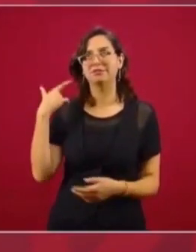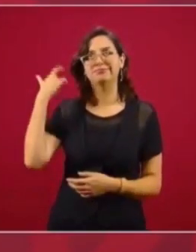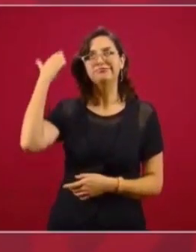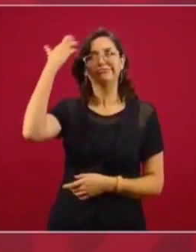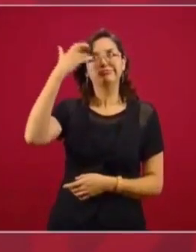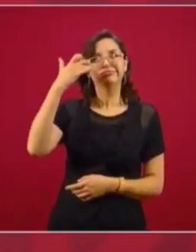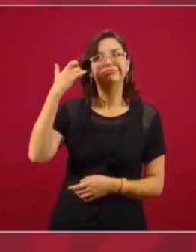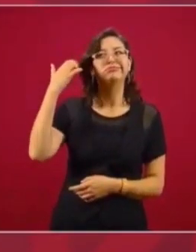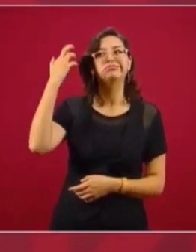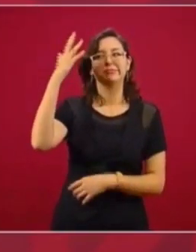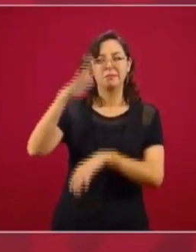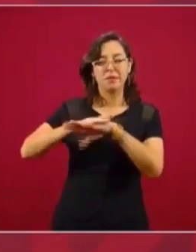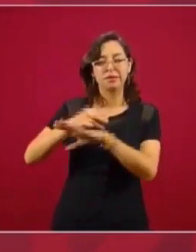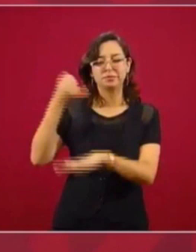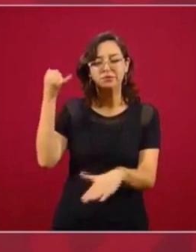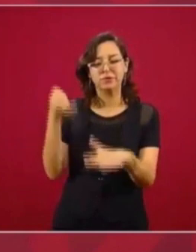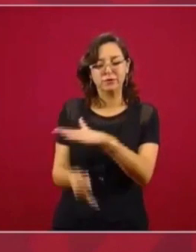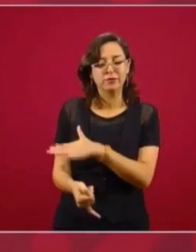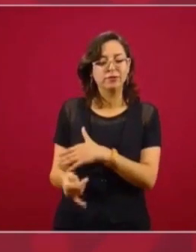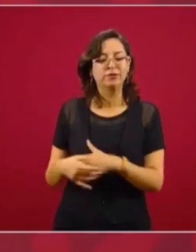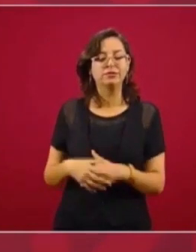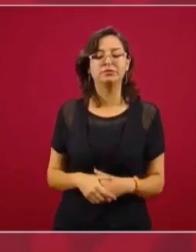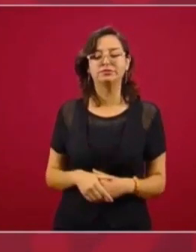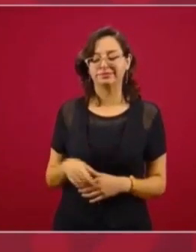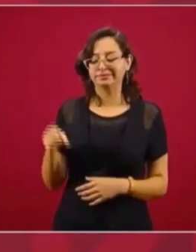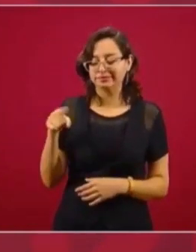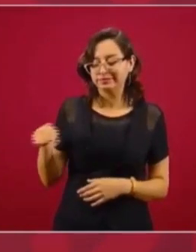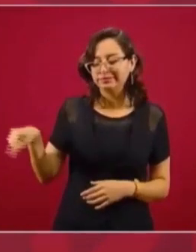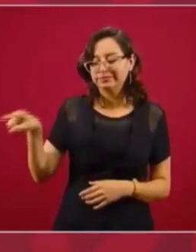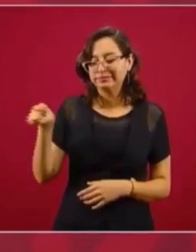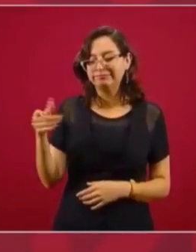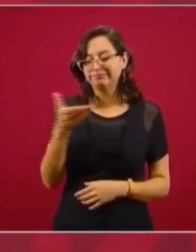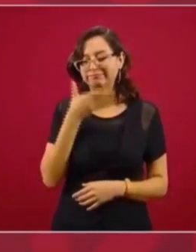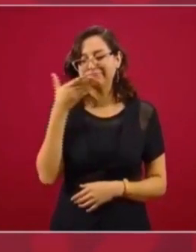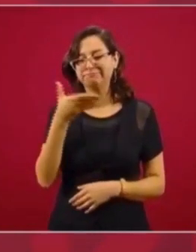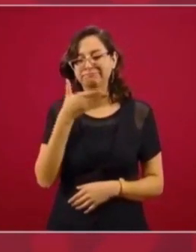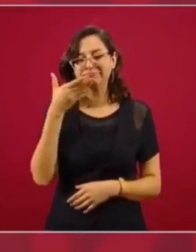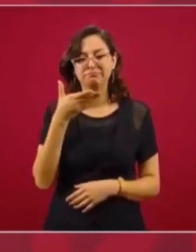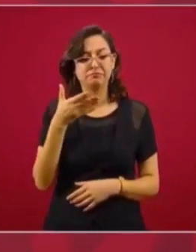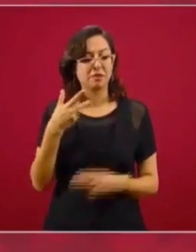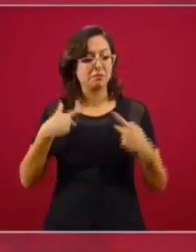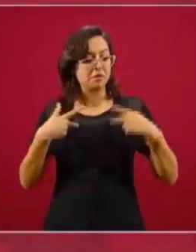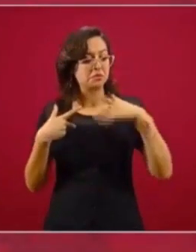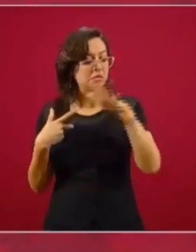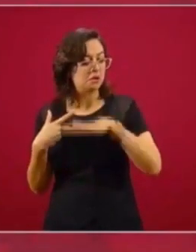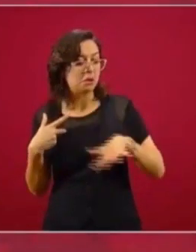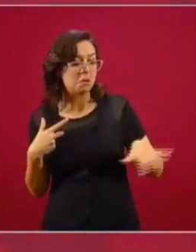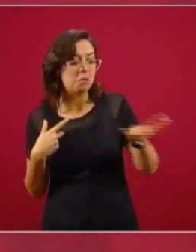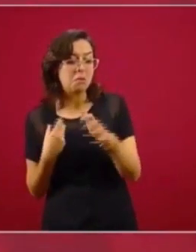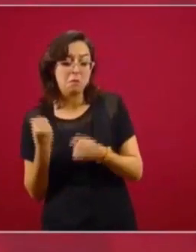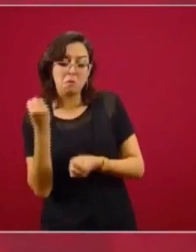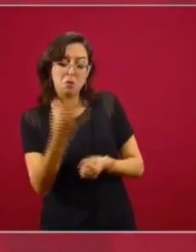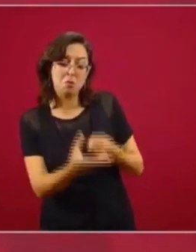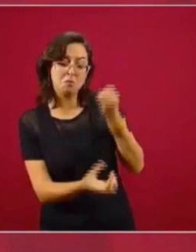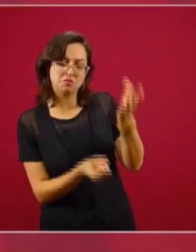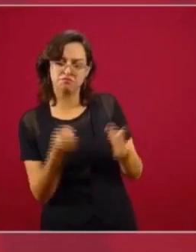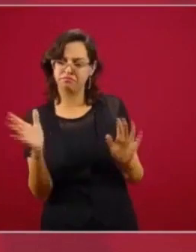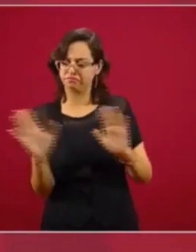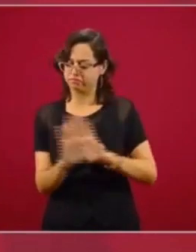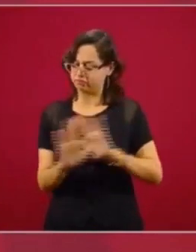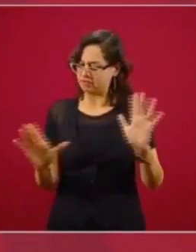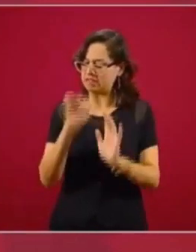reflexión profunda, decían para no darle nada a los de abajo, para no darle nada a los pobres,